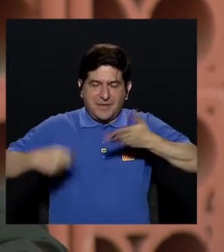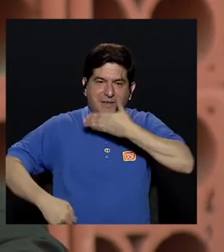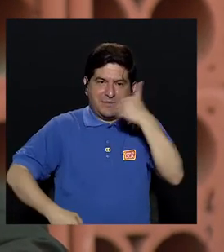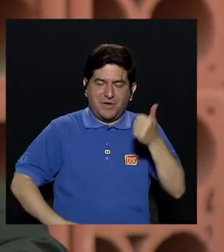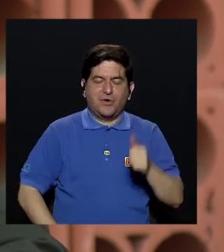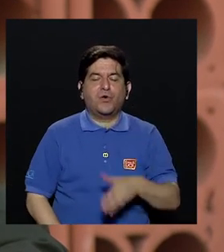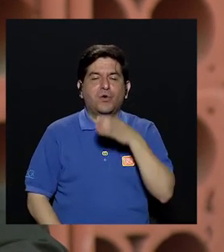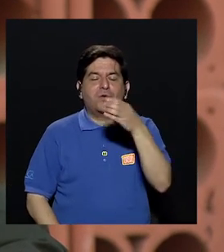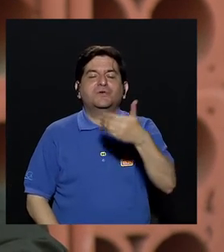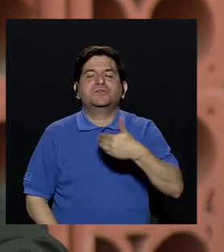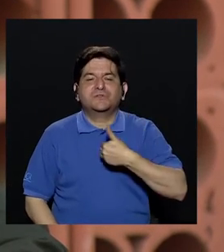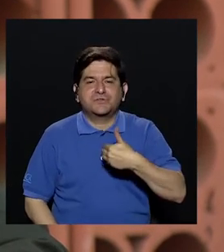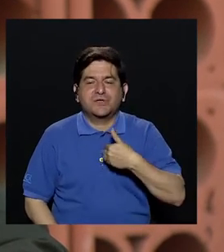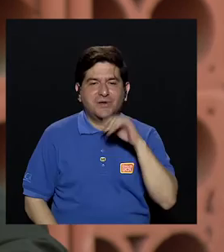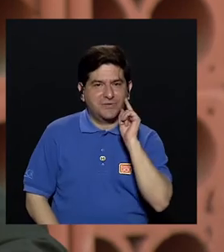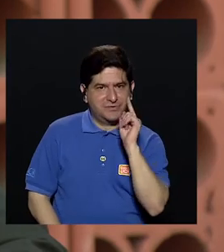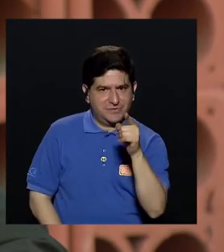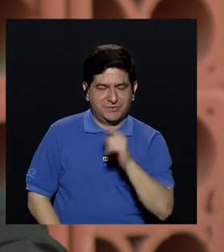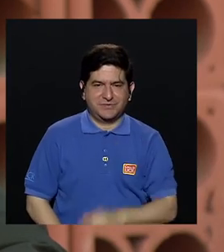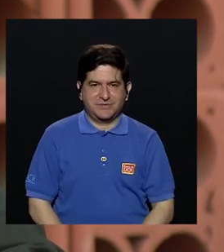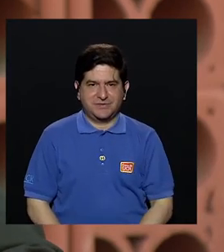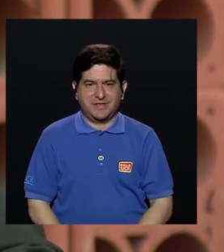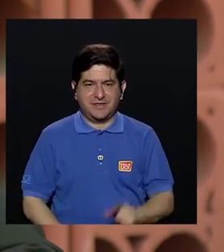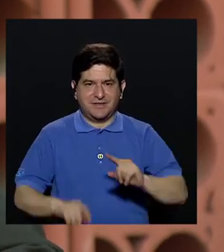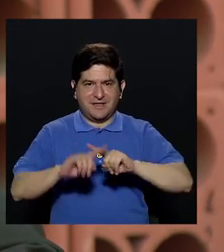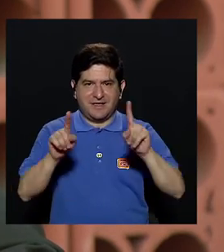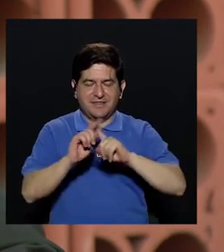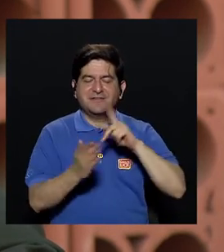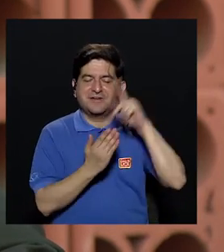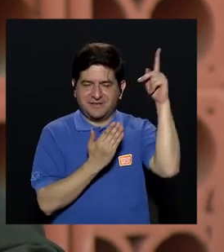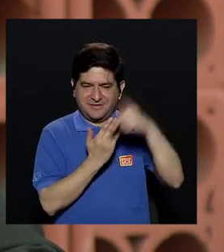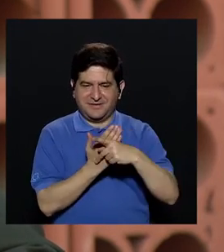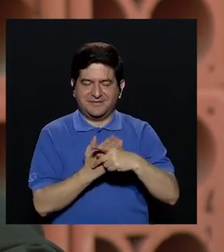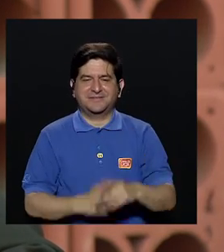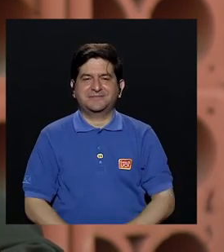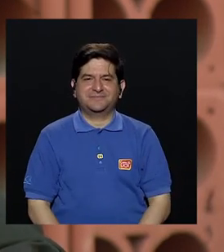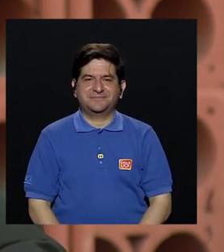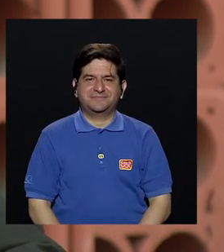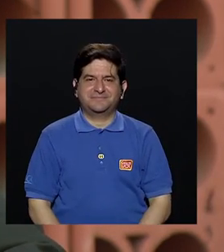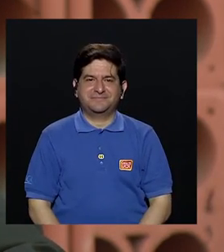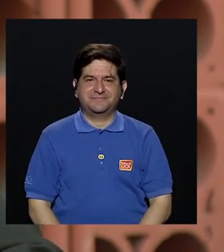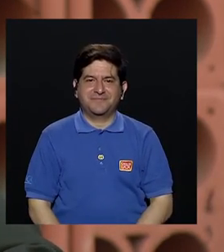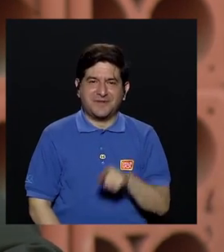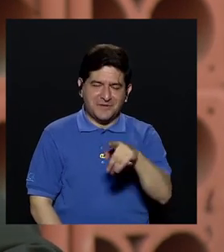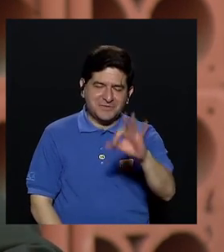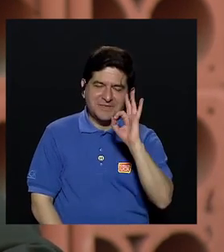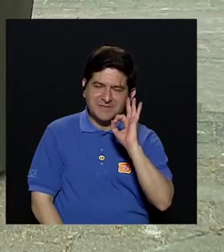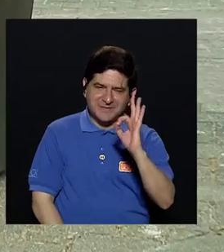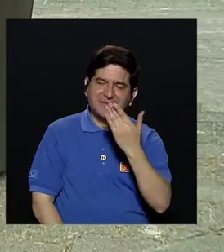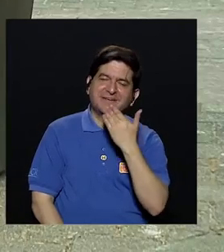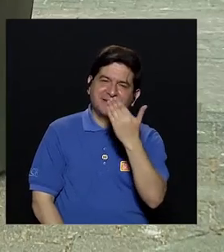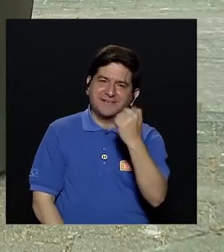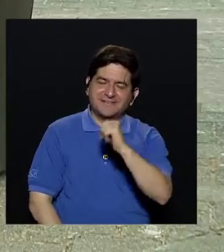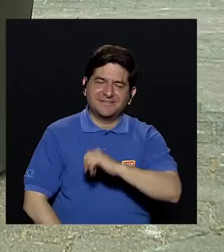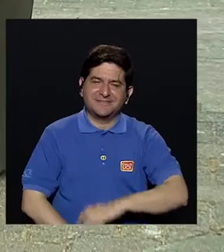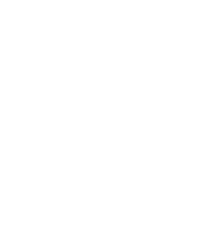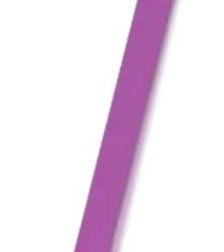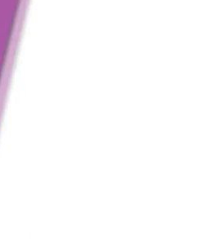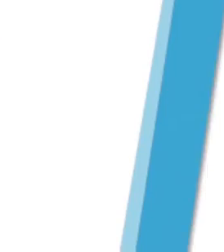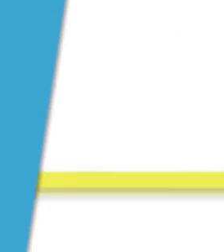más recomendaciones para ustedes en nuestras próximas ediciones. Que estén muy bien. Gracias.